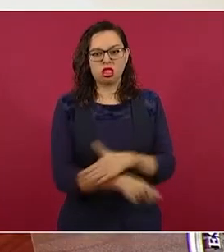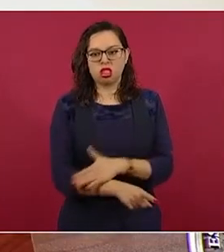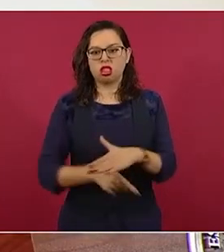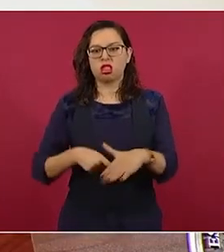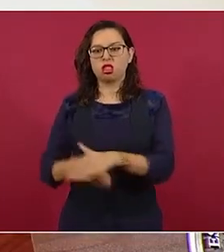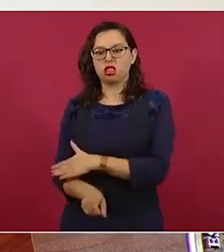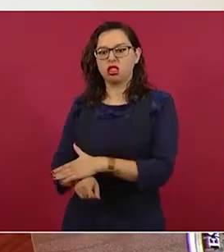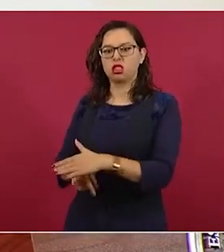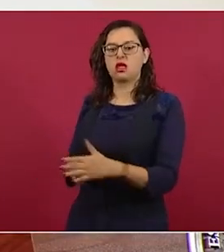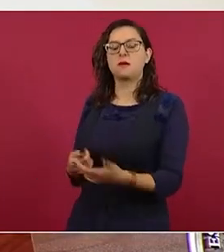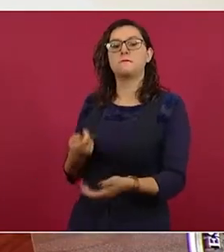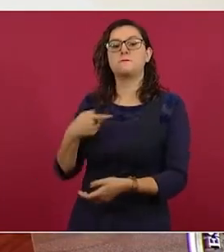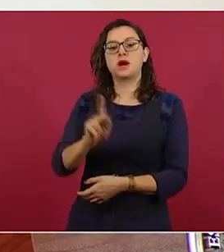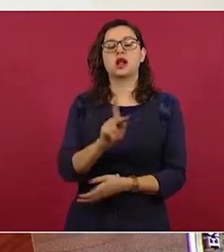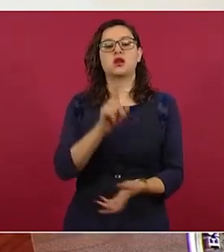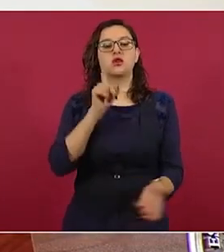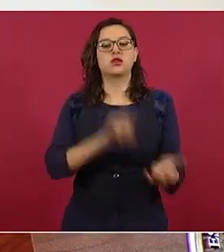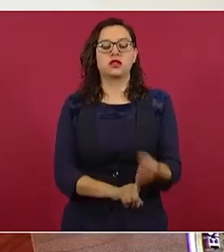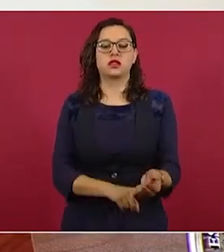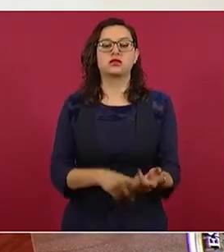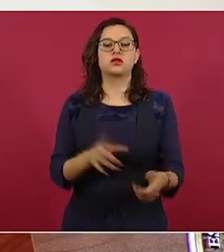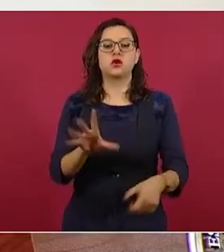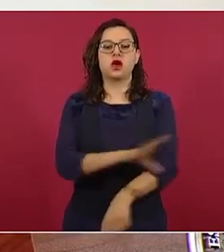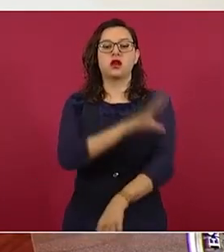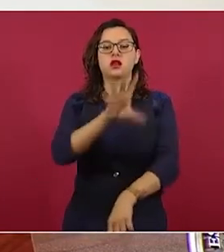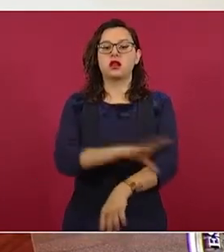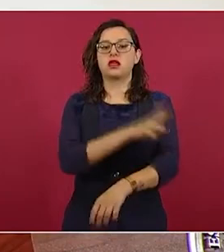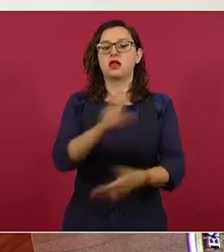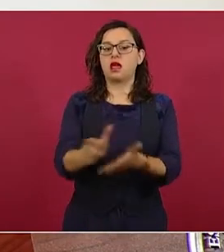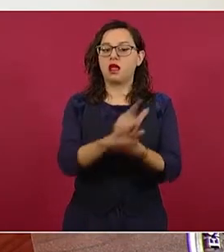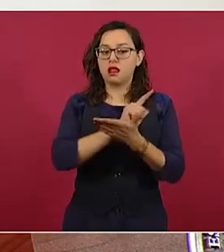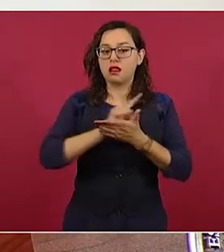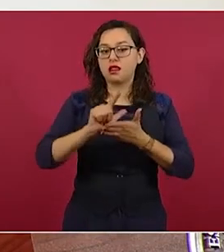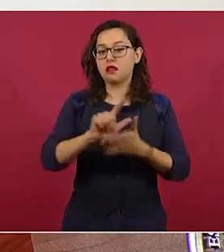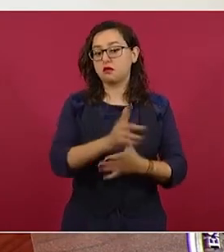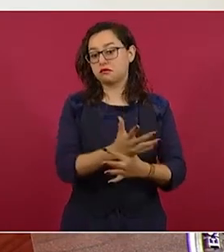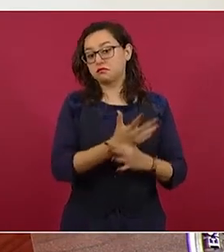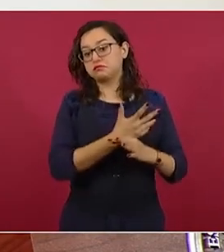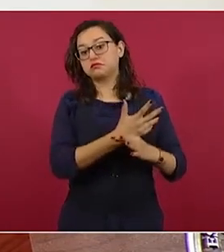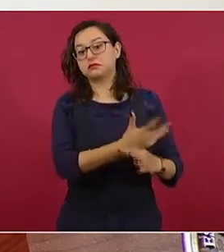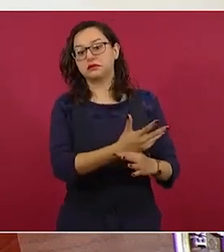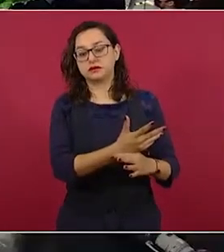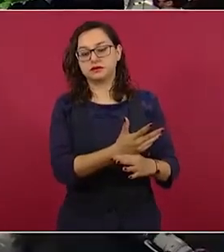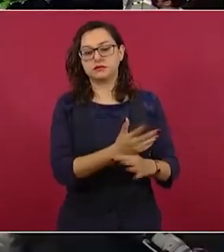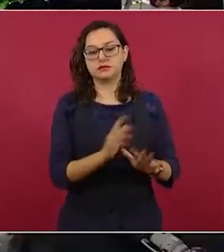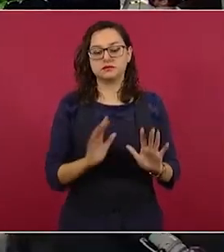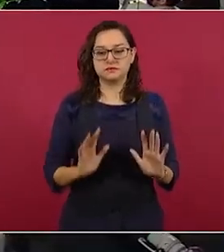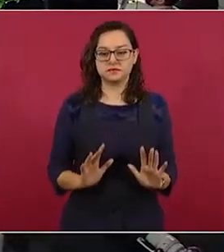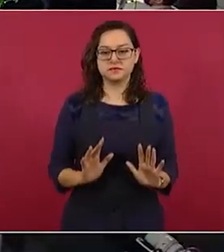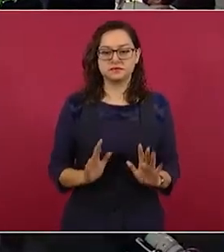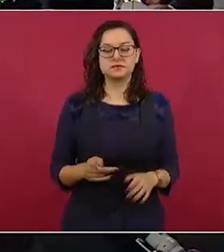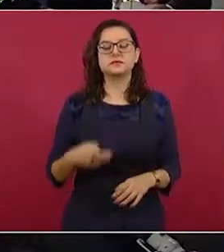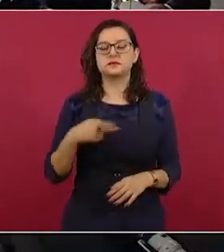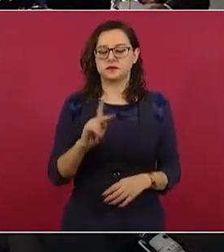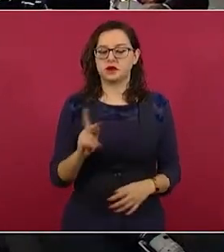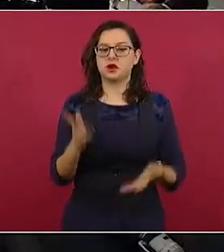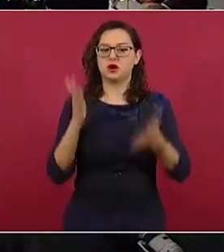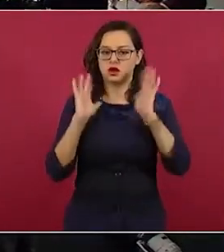Porque les convenía a los corruptos. Entonces, por ahí ya